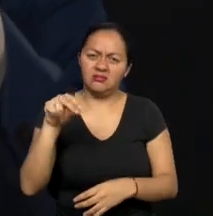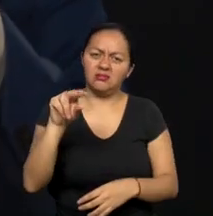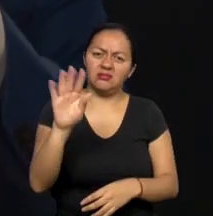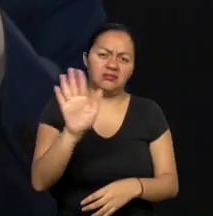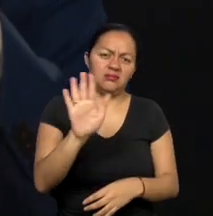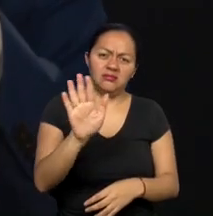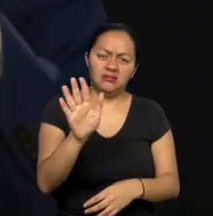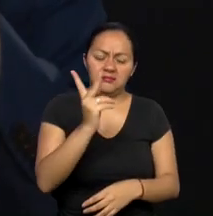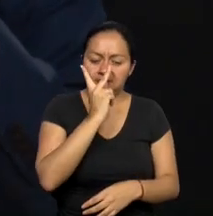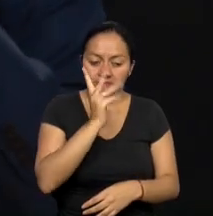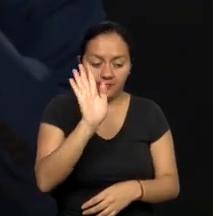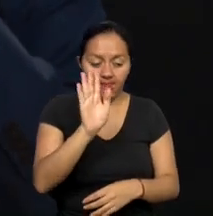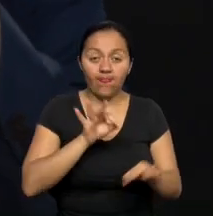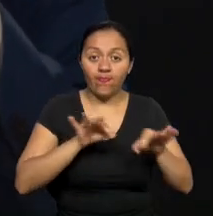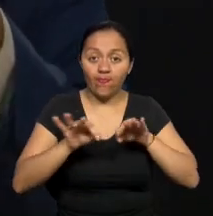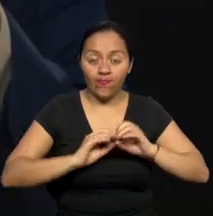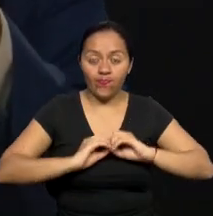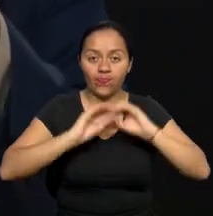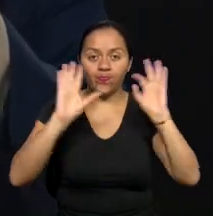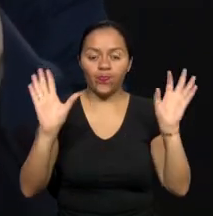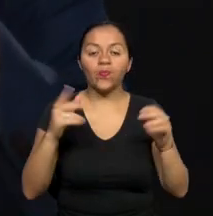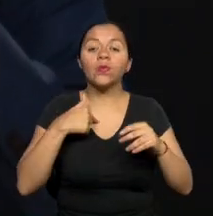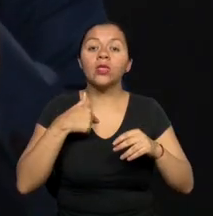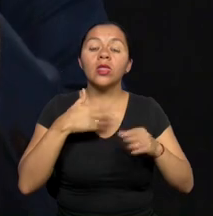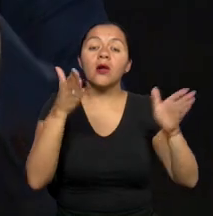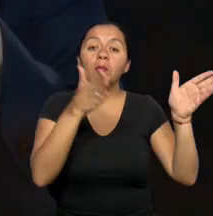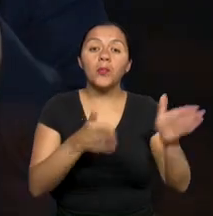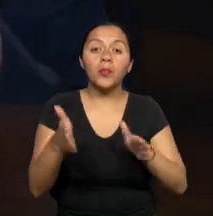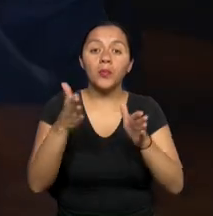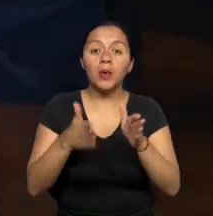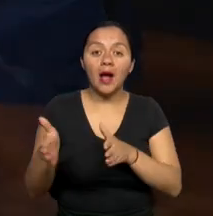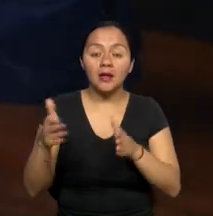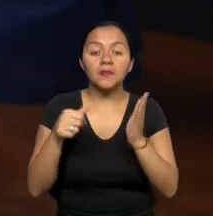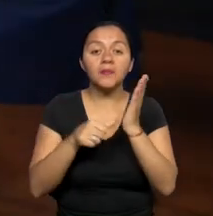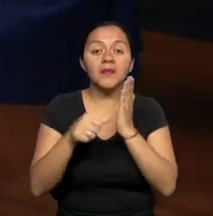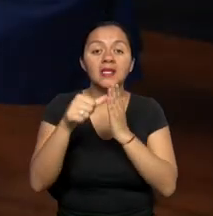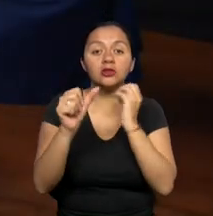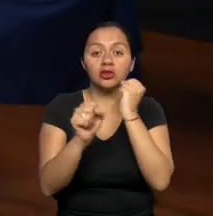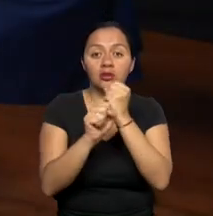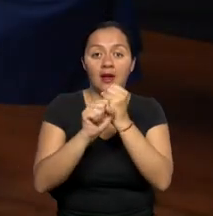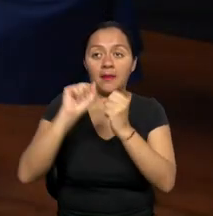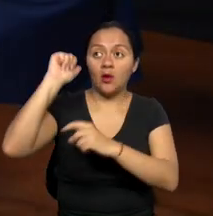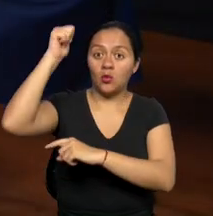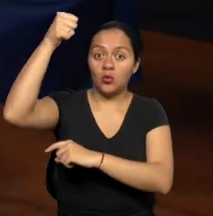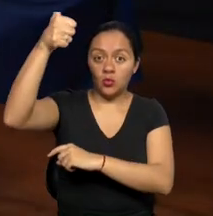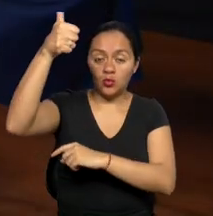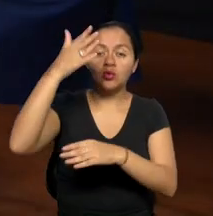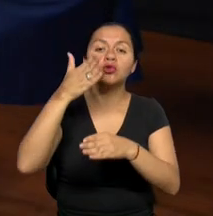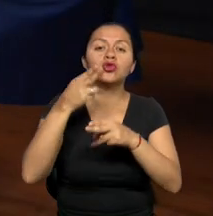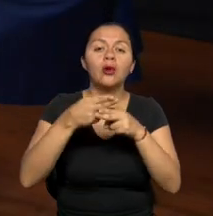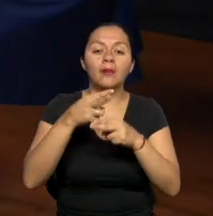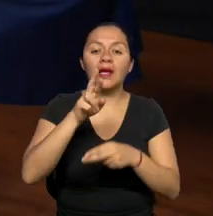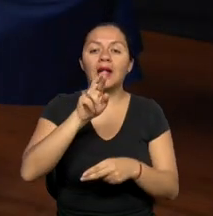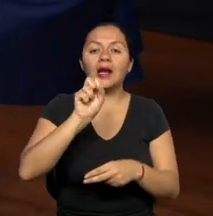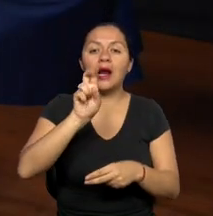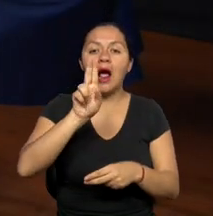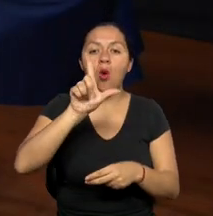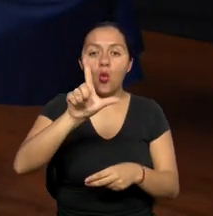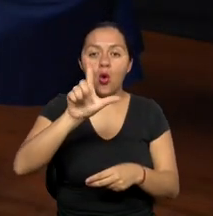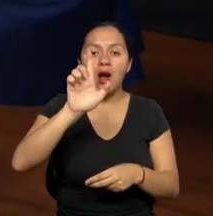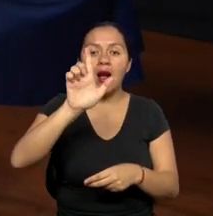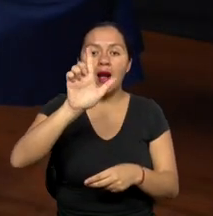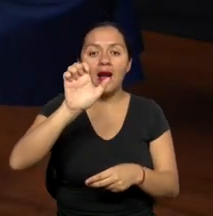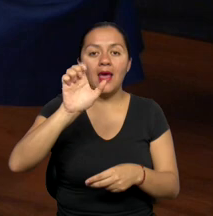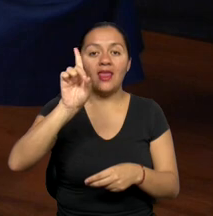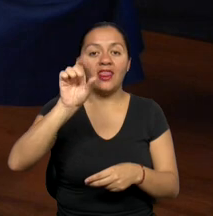A ver, los lineamientos que nos ha dado nuestro ministro de Trabajo, que es el doctor Raúl Ledesma, pues que siguen los lineamientos de nuestro presidente,